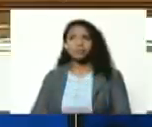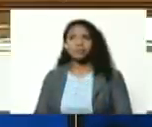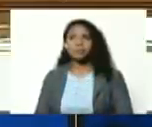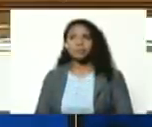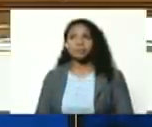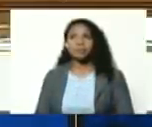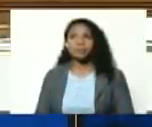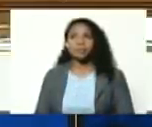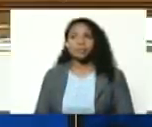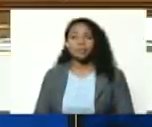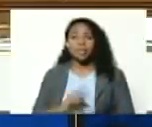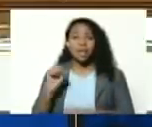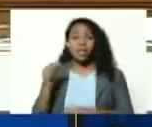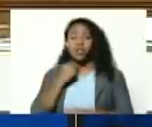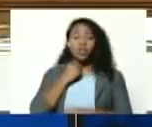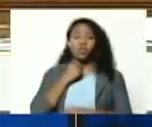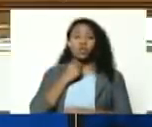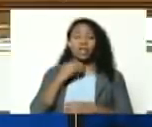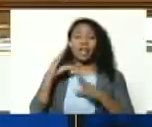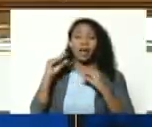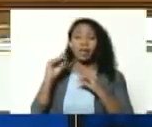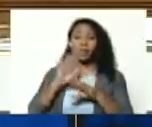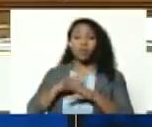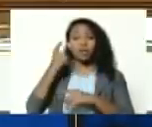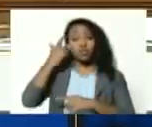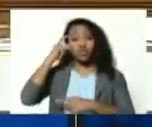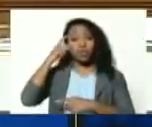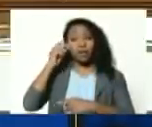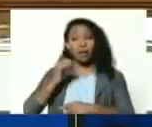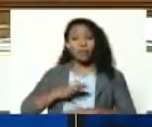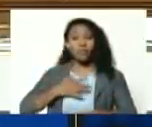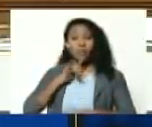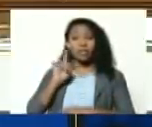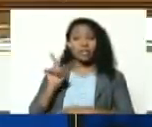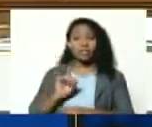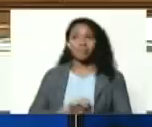a no le gusta mucho Ernesto que yo hable así porque no sabe qué puedo decir